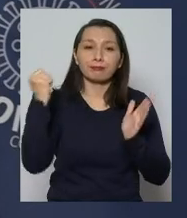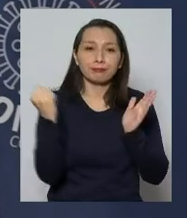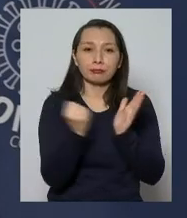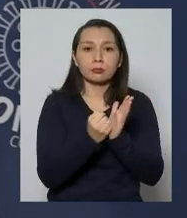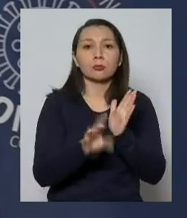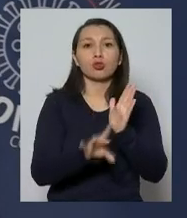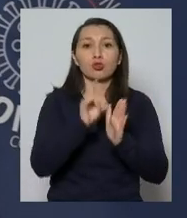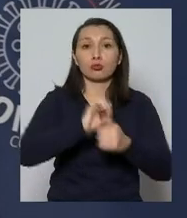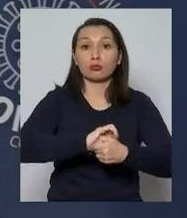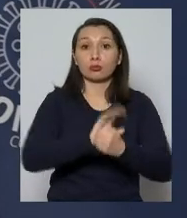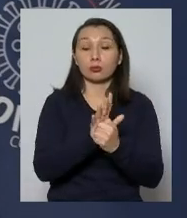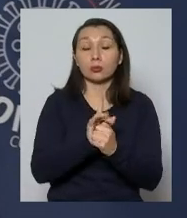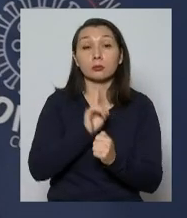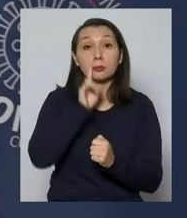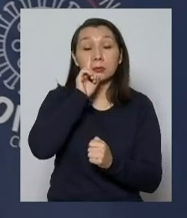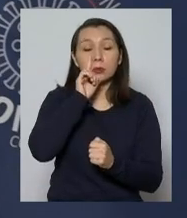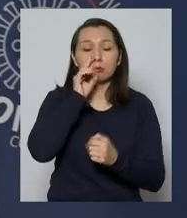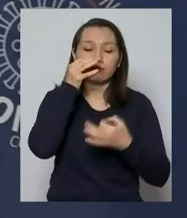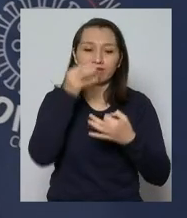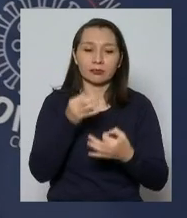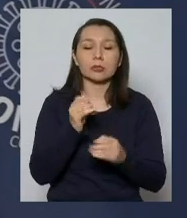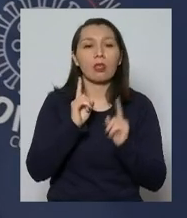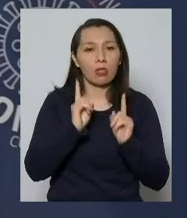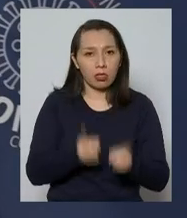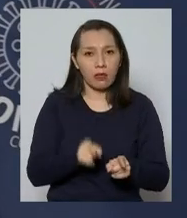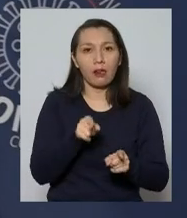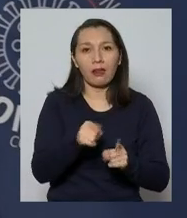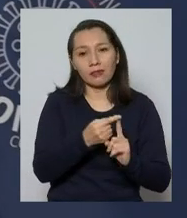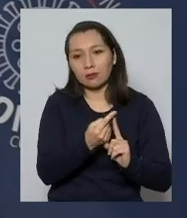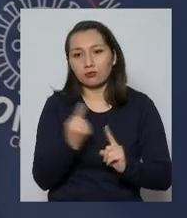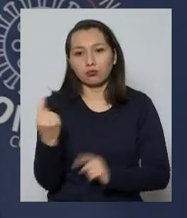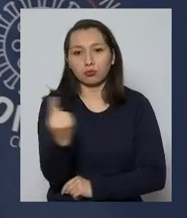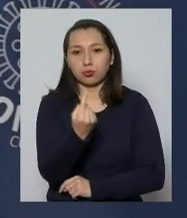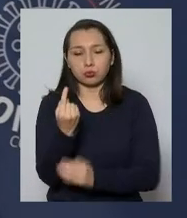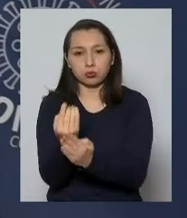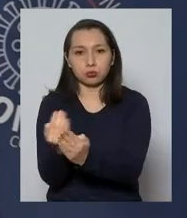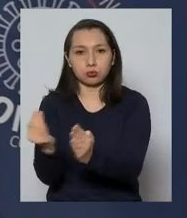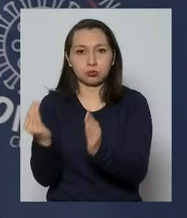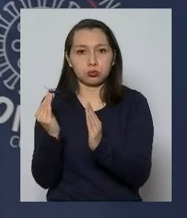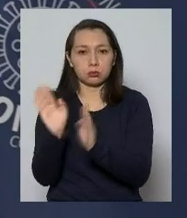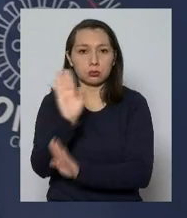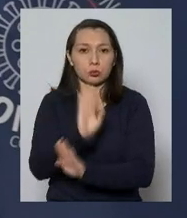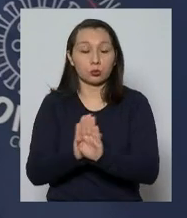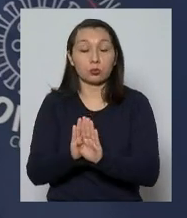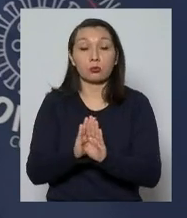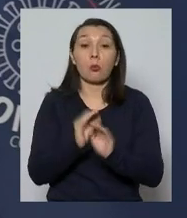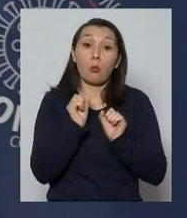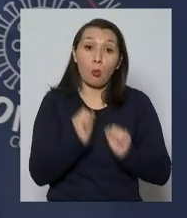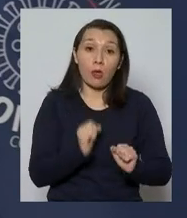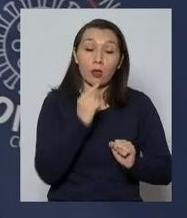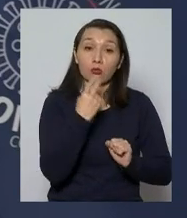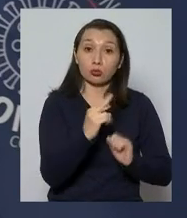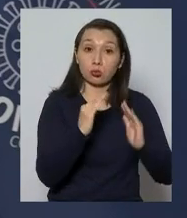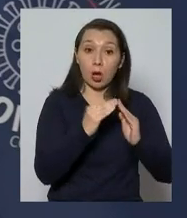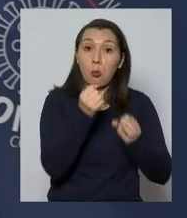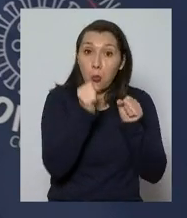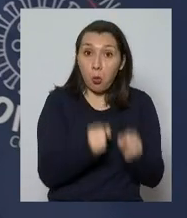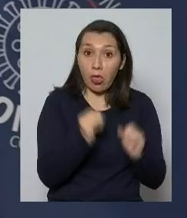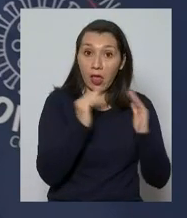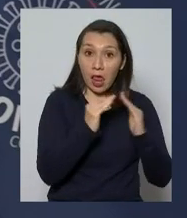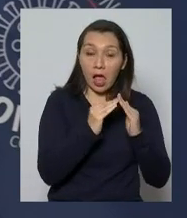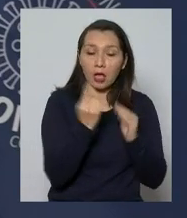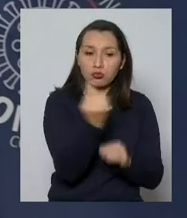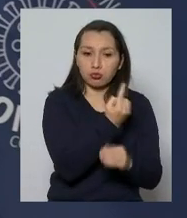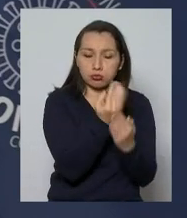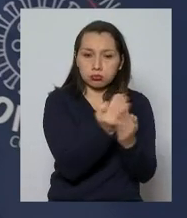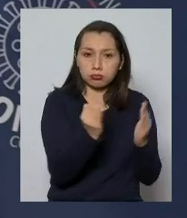enfermedad por examen tienen que estar necesariamente en aislamiento, ya sea en su domicilio, si existe la capacidad